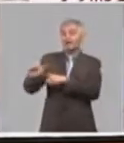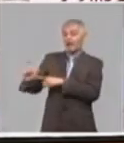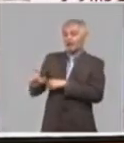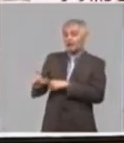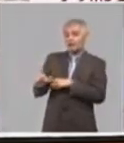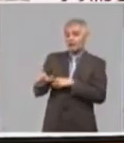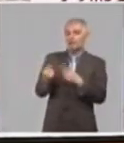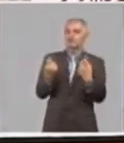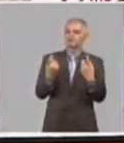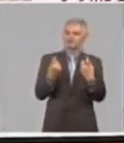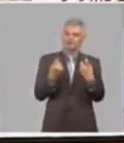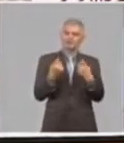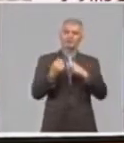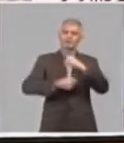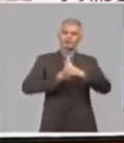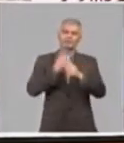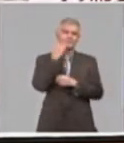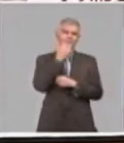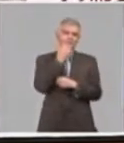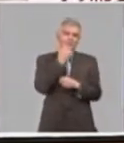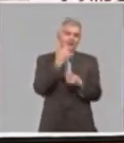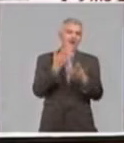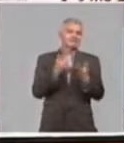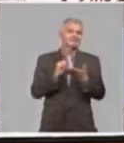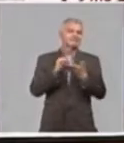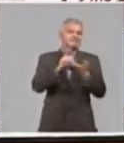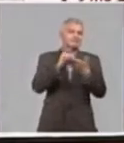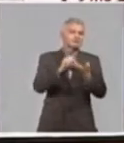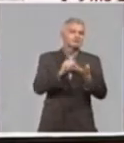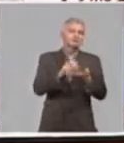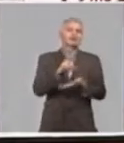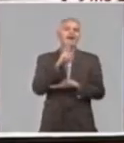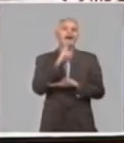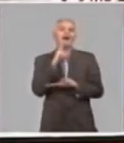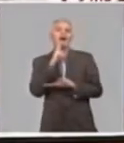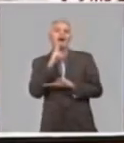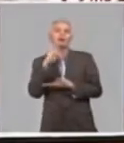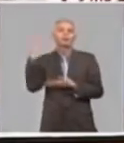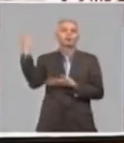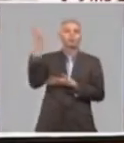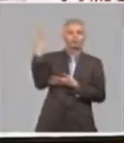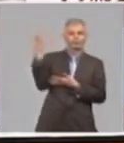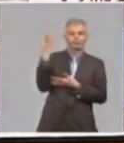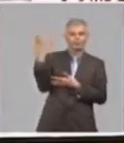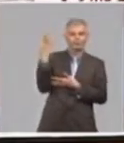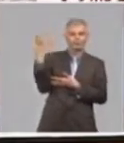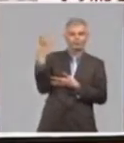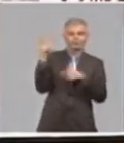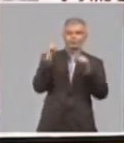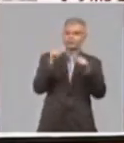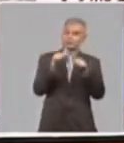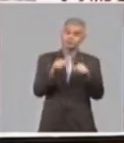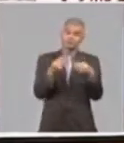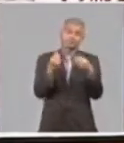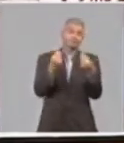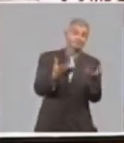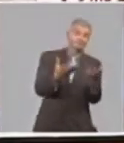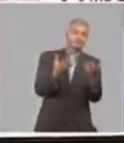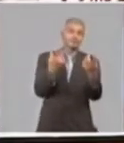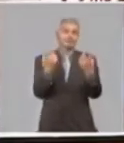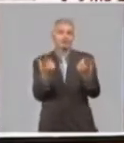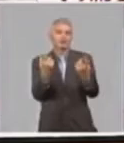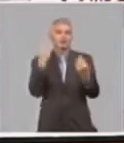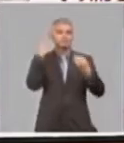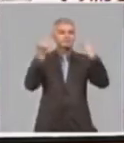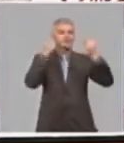más los servicios de la agrometeorología, que son servicios que ponen alerta, ¿no?, toda la problemática que con respecto